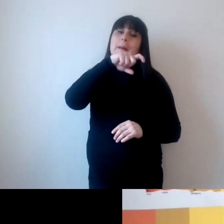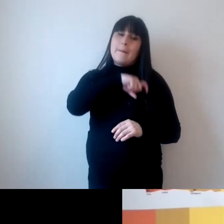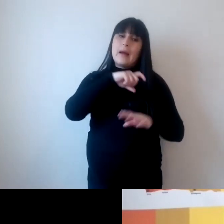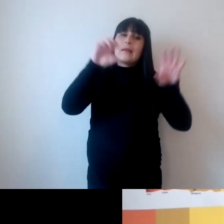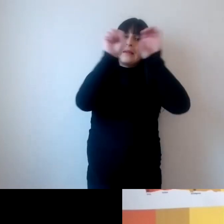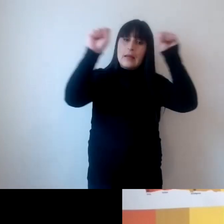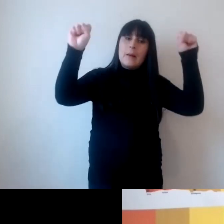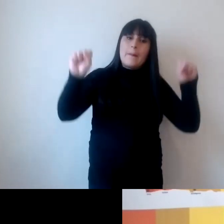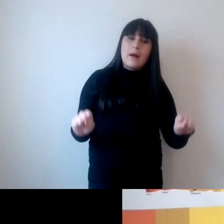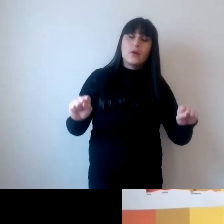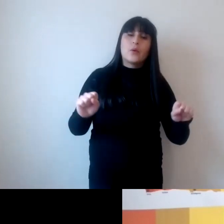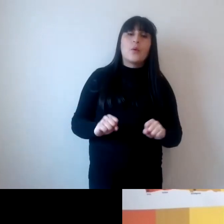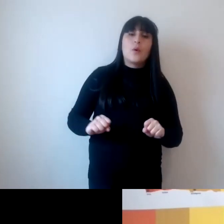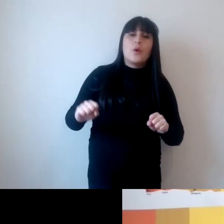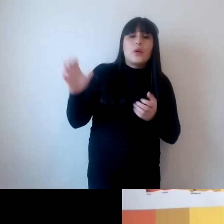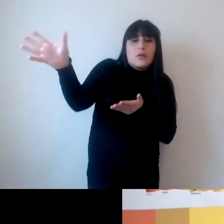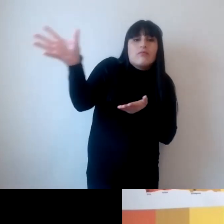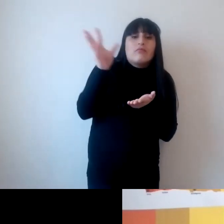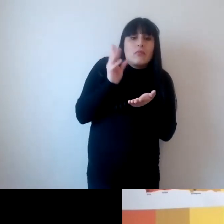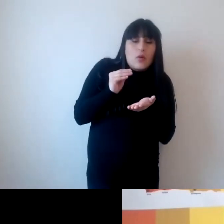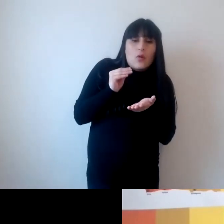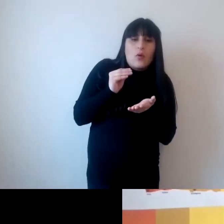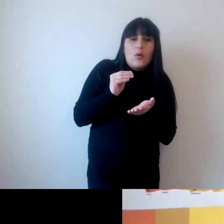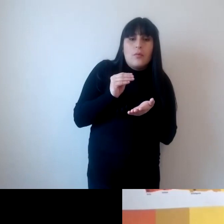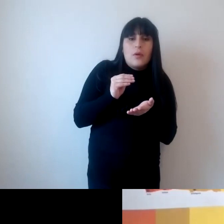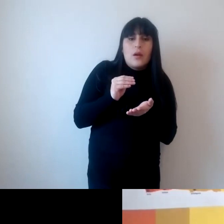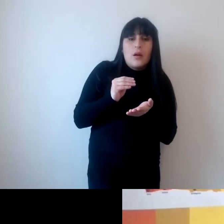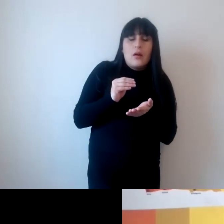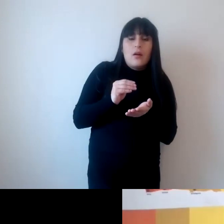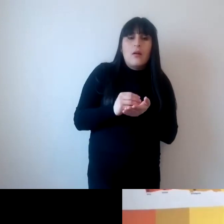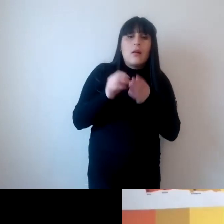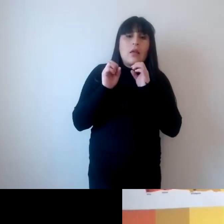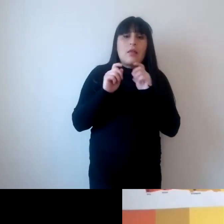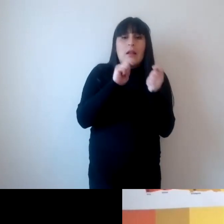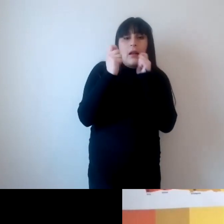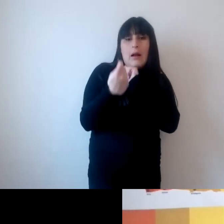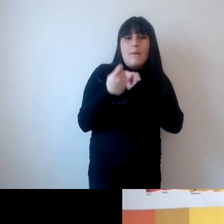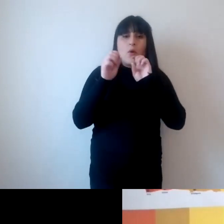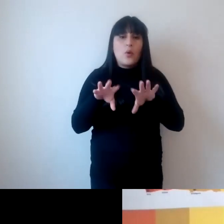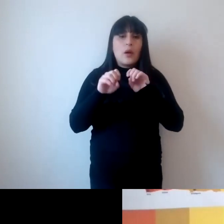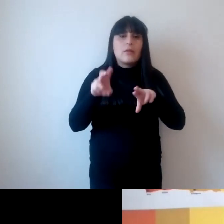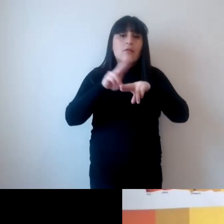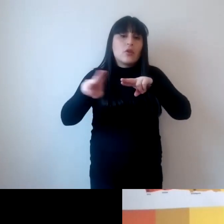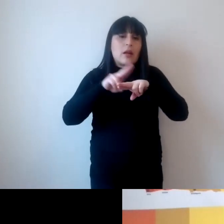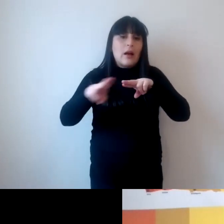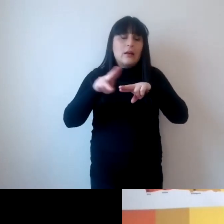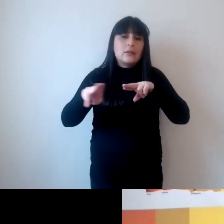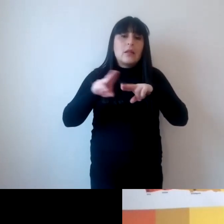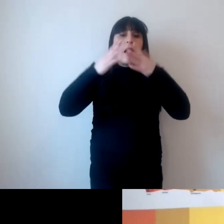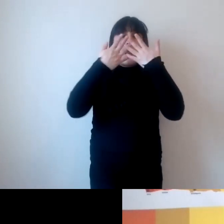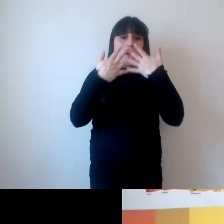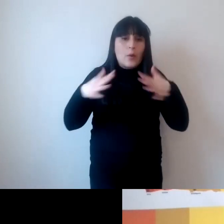de adoptar para la reforma educativa para una medio reforma educativa que acabamos de hacer en el currículum